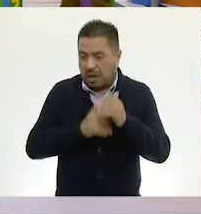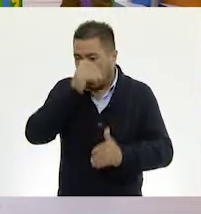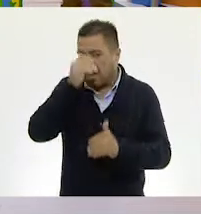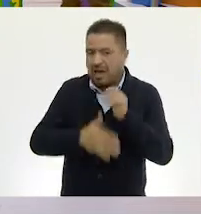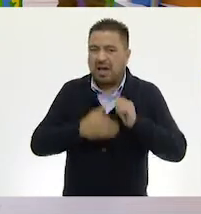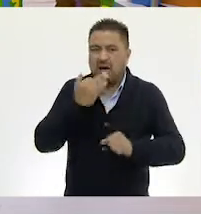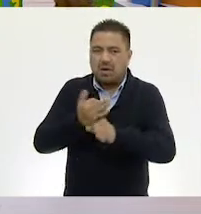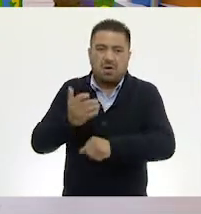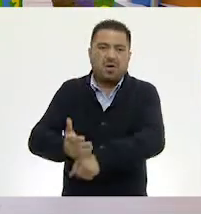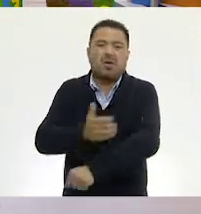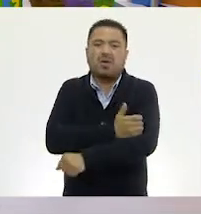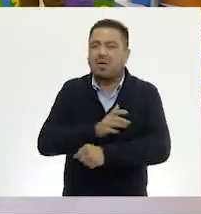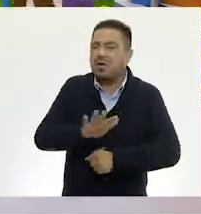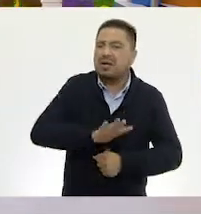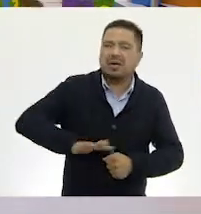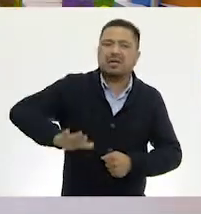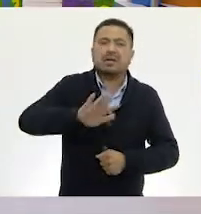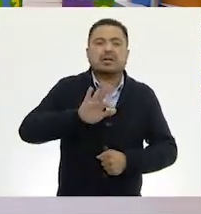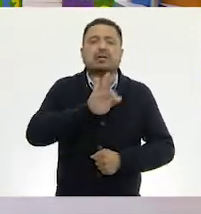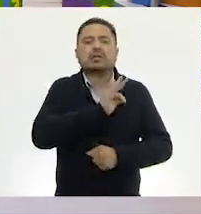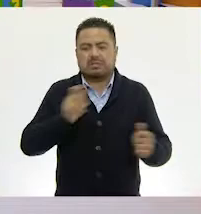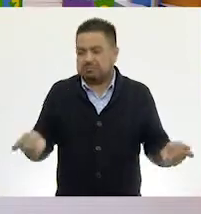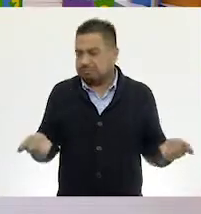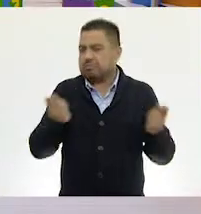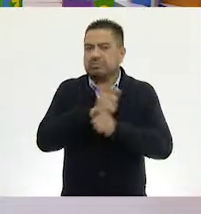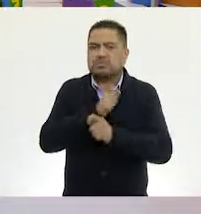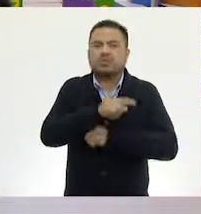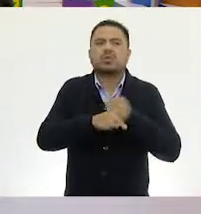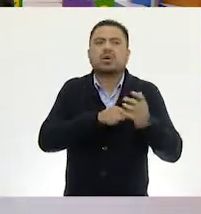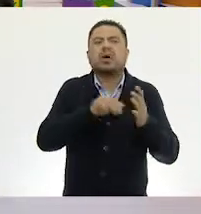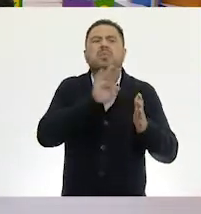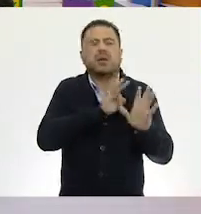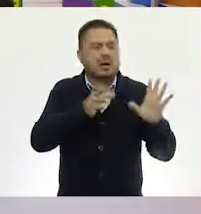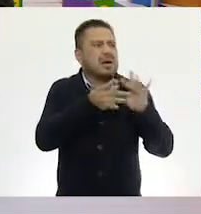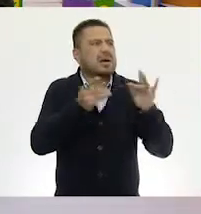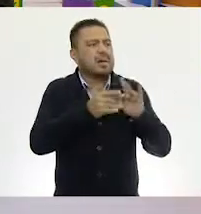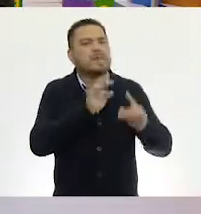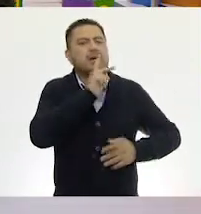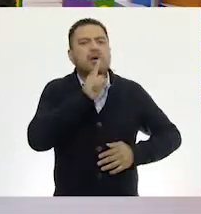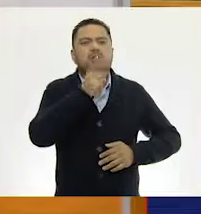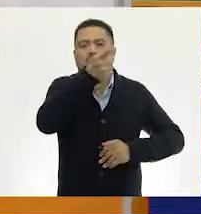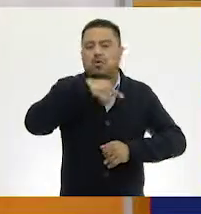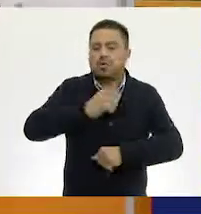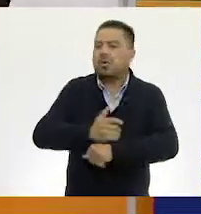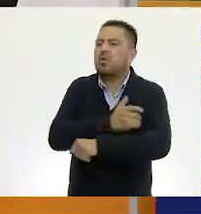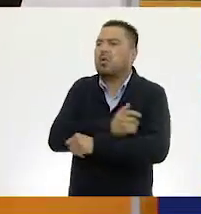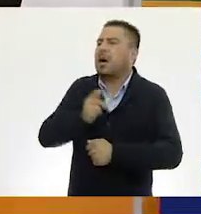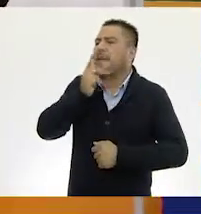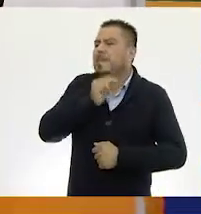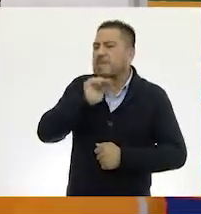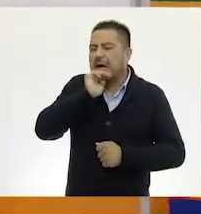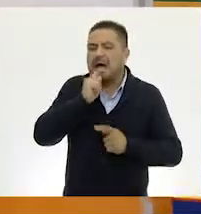parte que acompañemos a nuestros padres. Te cambio de lugar para que puedas explicarnos mejor. Cuando acompañemos a nuestros padres, ya sea a la tienda, al